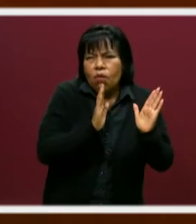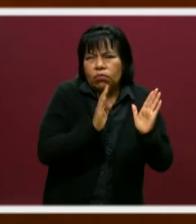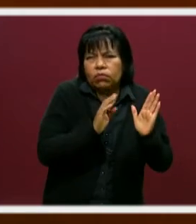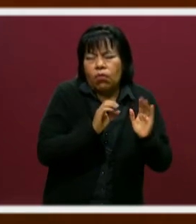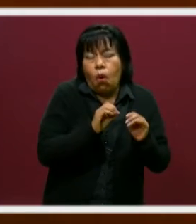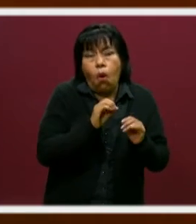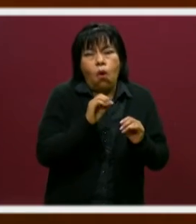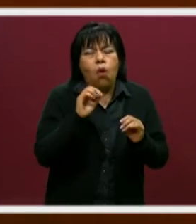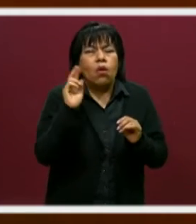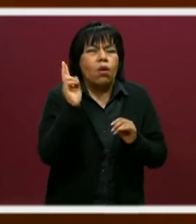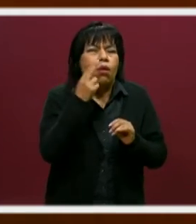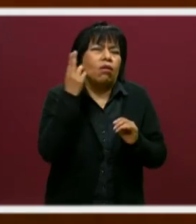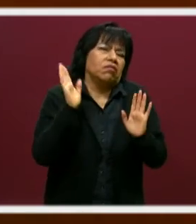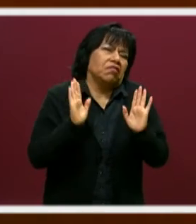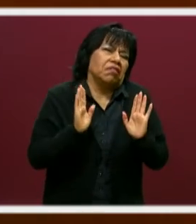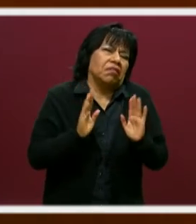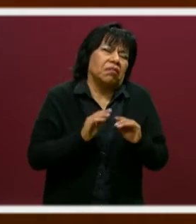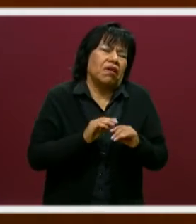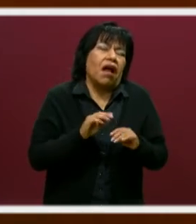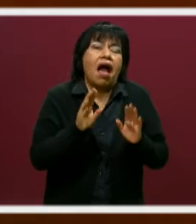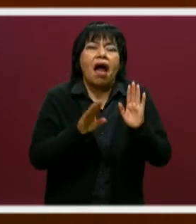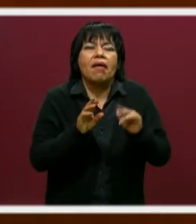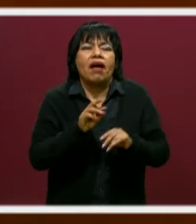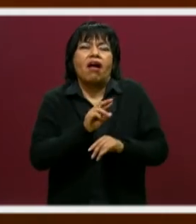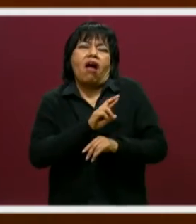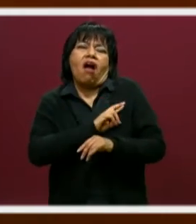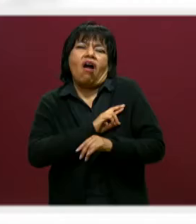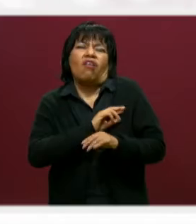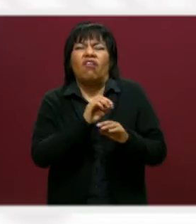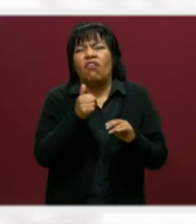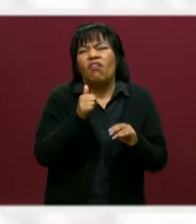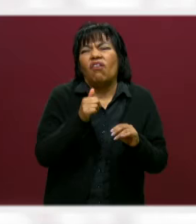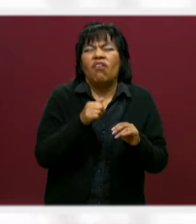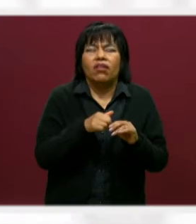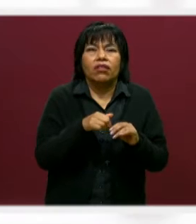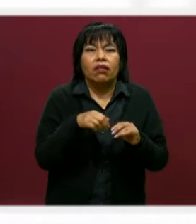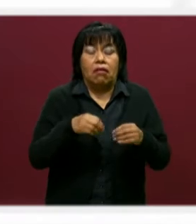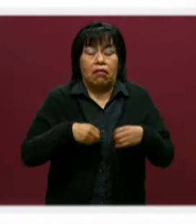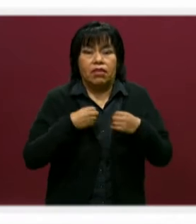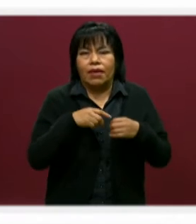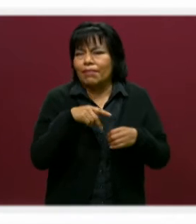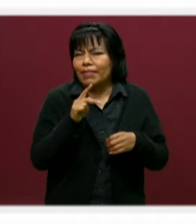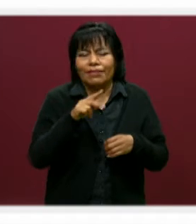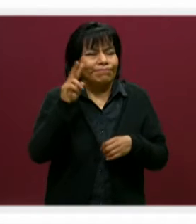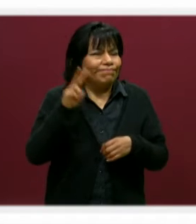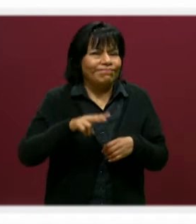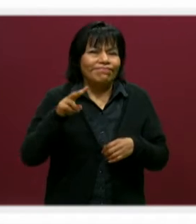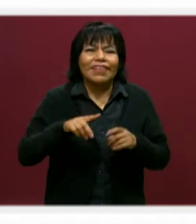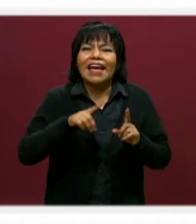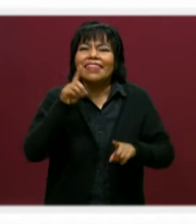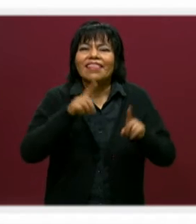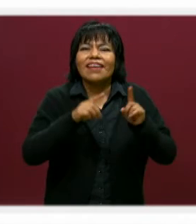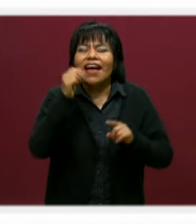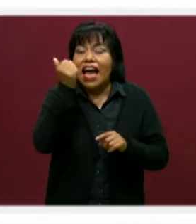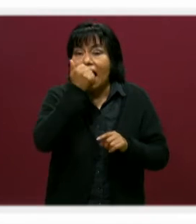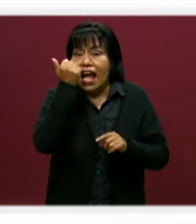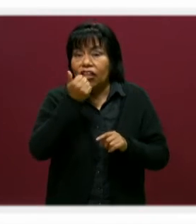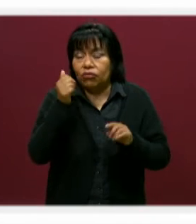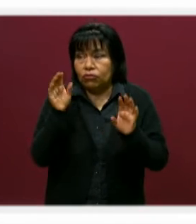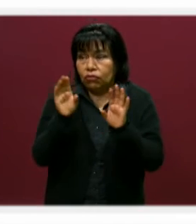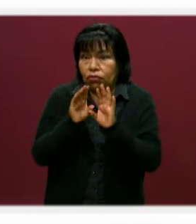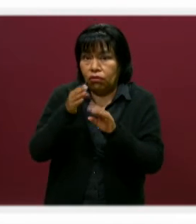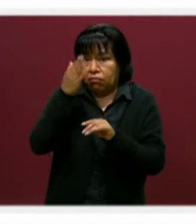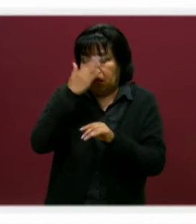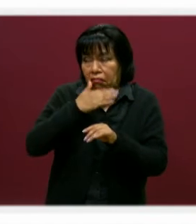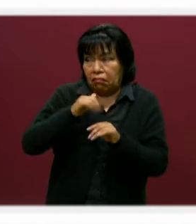encuentren o la universidad, si es privada y pues ya es otro tipo de vida. Pero la verdad es que depende más de los estudiantes. Como bien lo